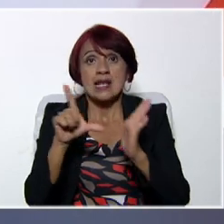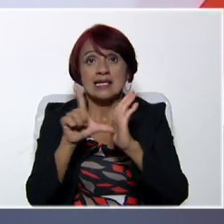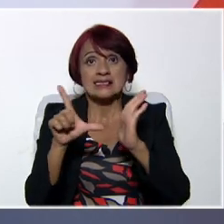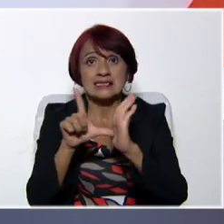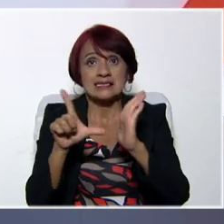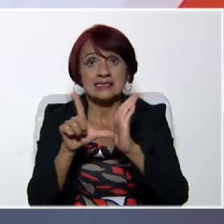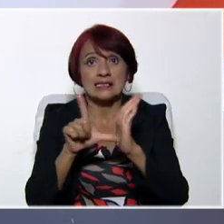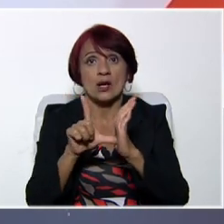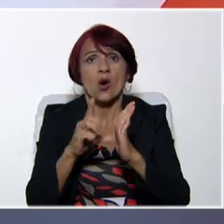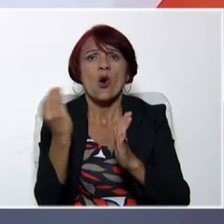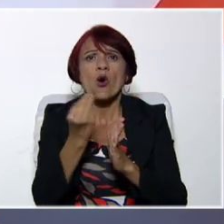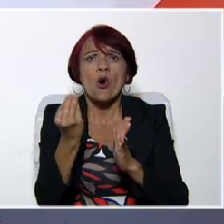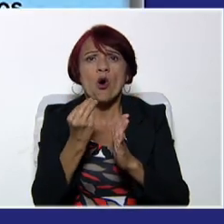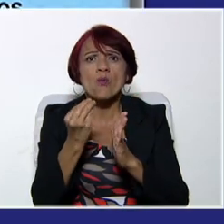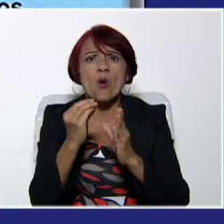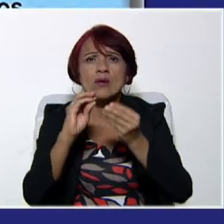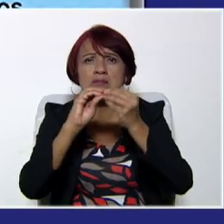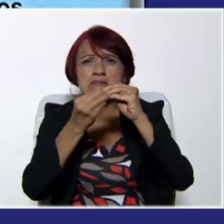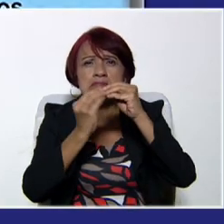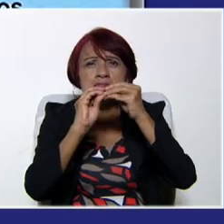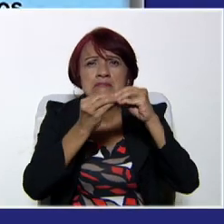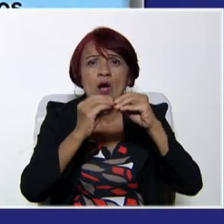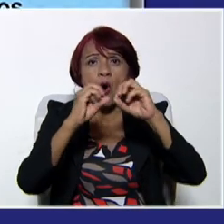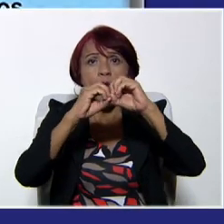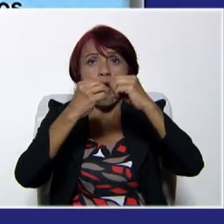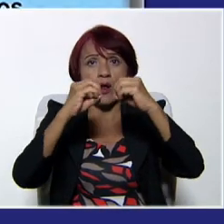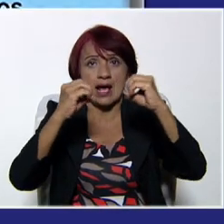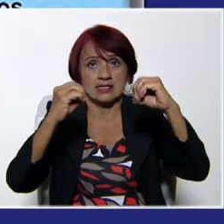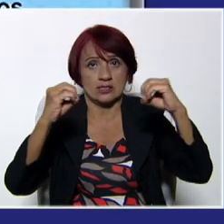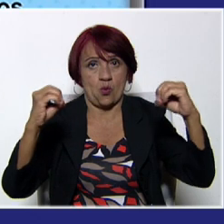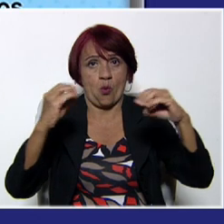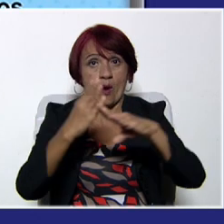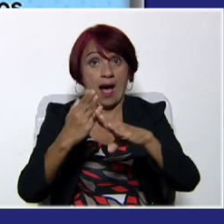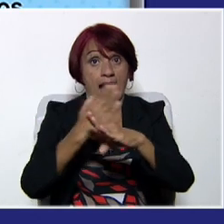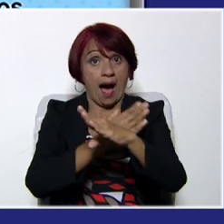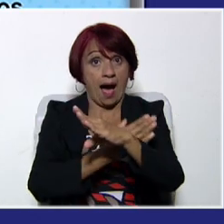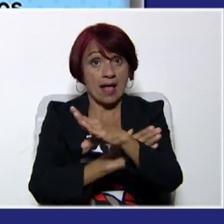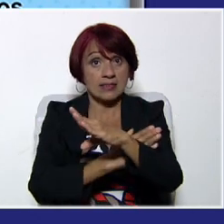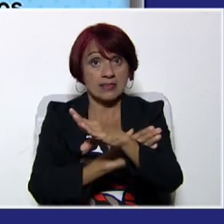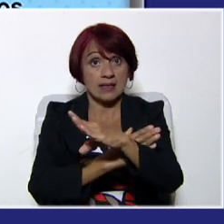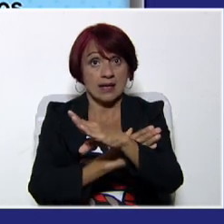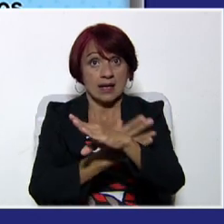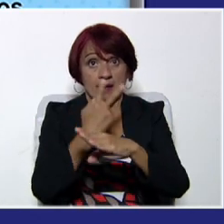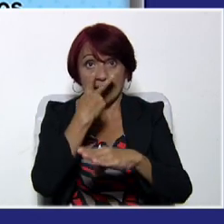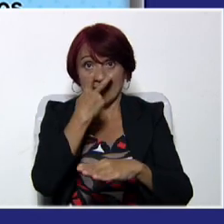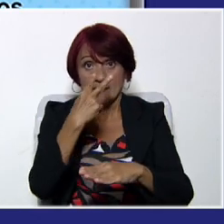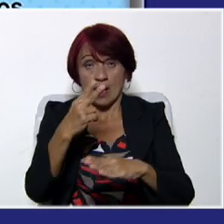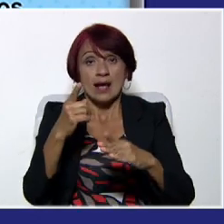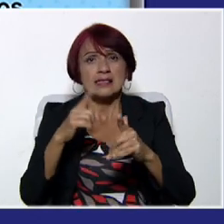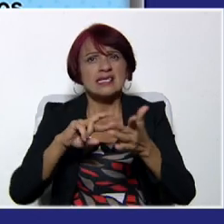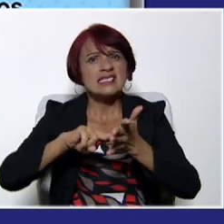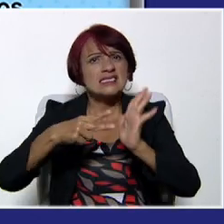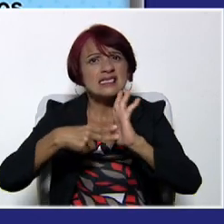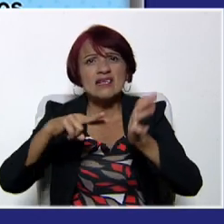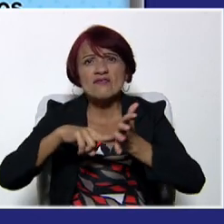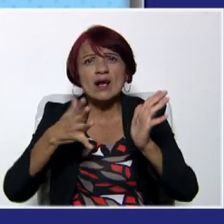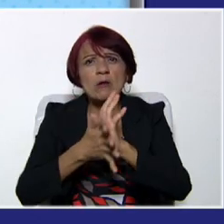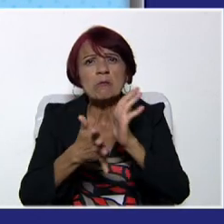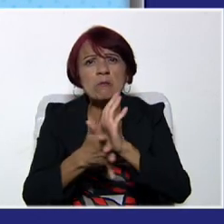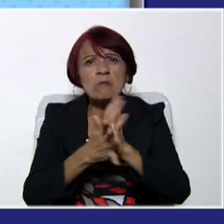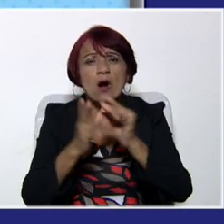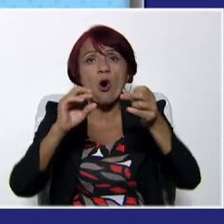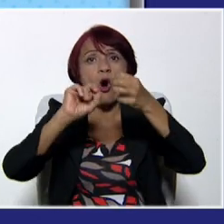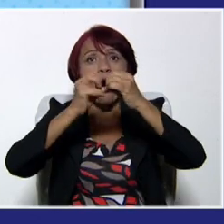cómo formamos las oraciones, formación de oraciones. Antes de ver qué es una oración, debemos